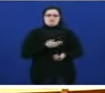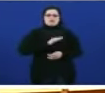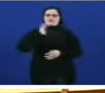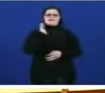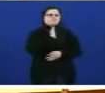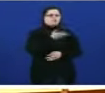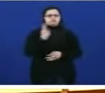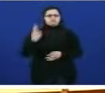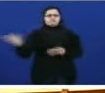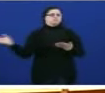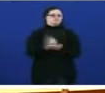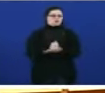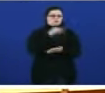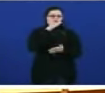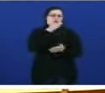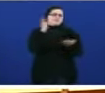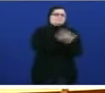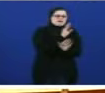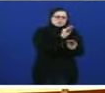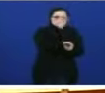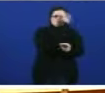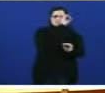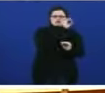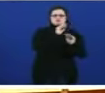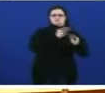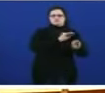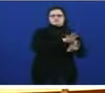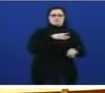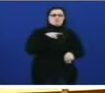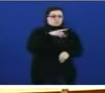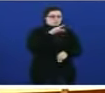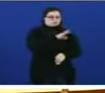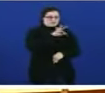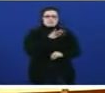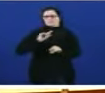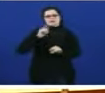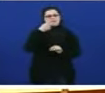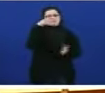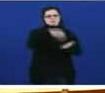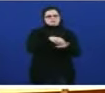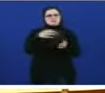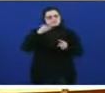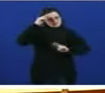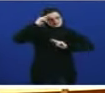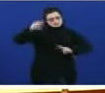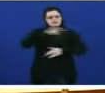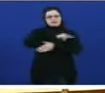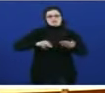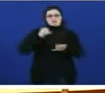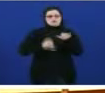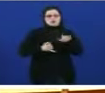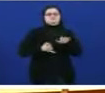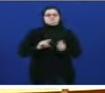porque a marxe das súas ideas señor Feijó vostede a primeira institución deste país respete a Galiza e logrará que Galiza seña